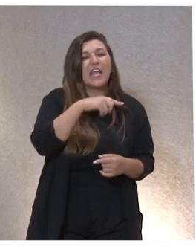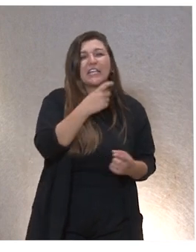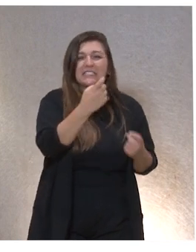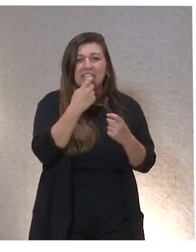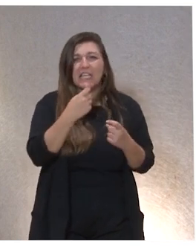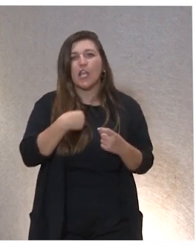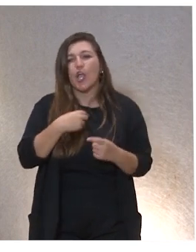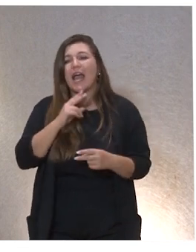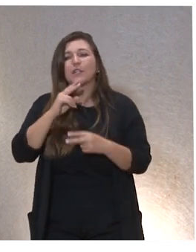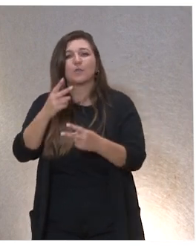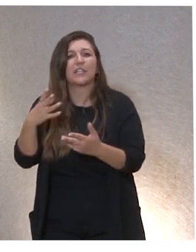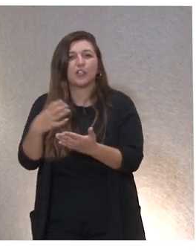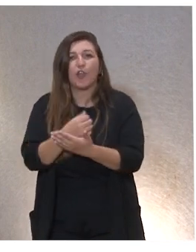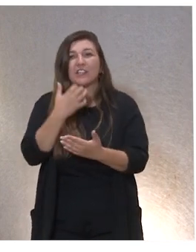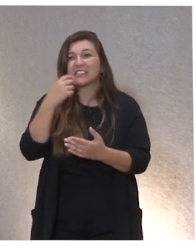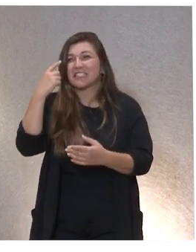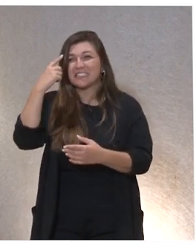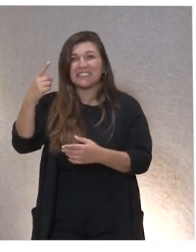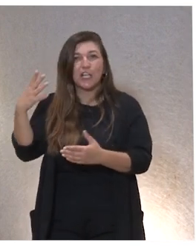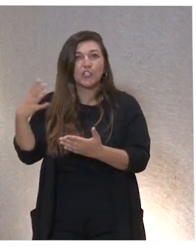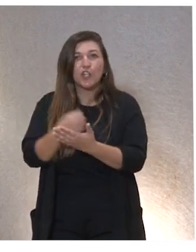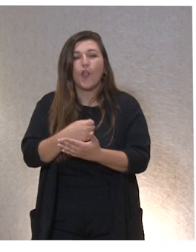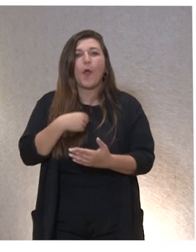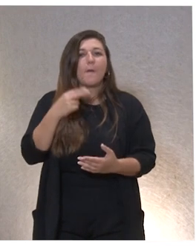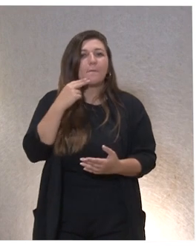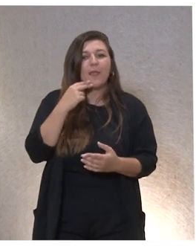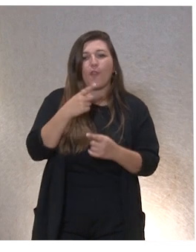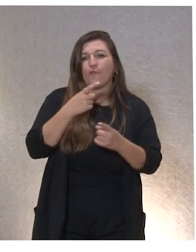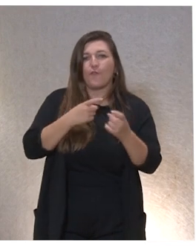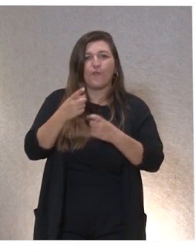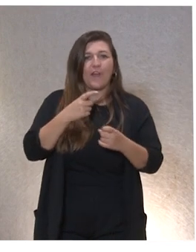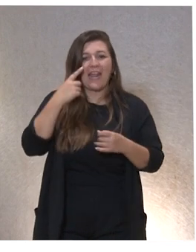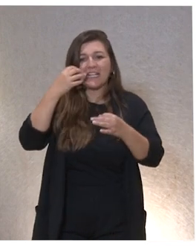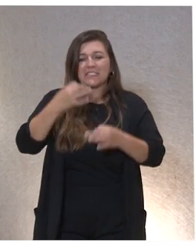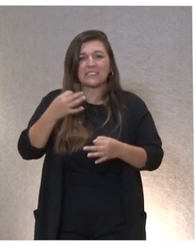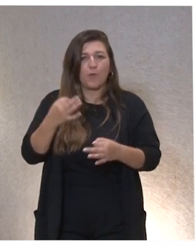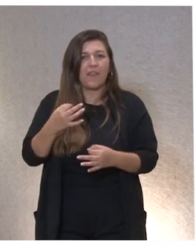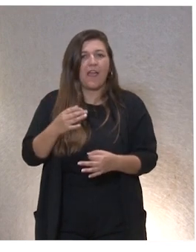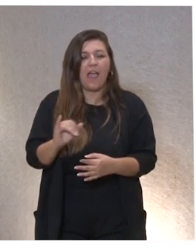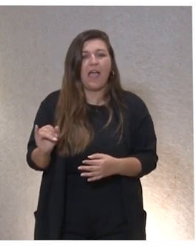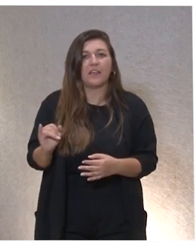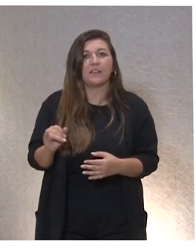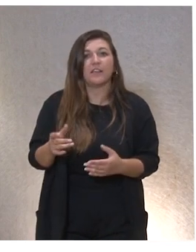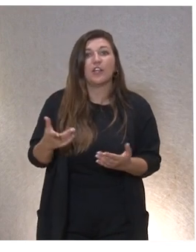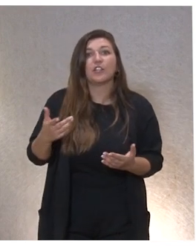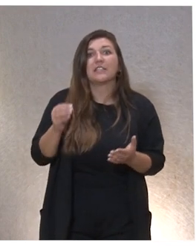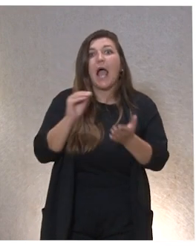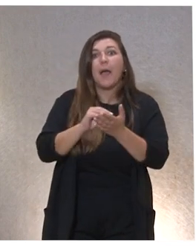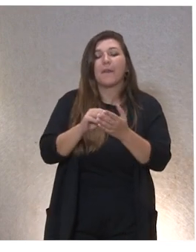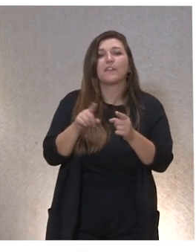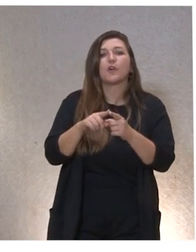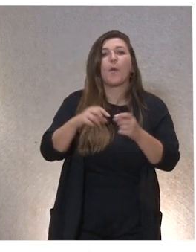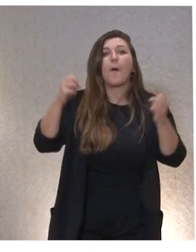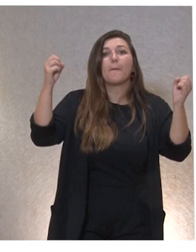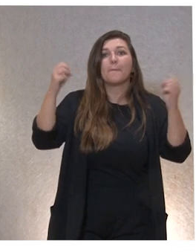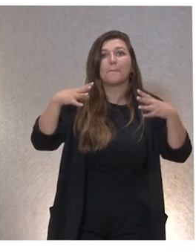Que saberlo todo es no demostrar mis miedos, mis inseguridades, mis limitaciones. ¿No? Sin saberlo, tenía una varita mágica y un